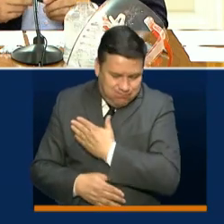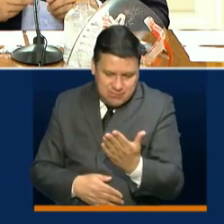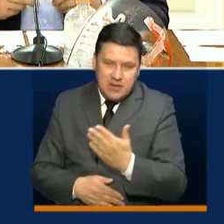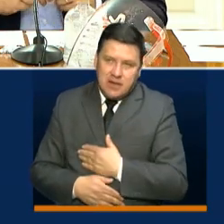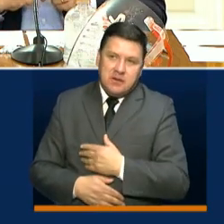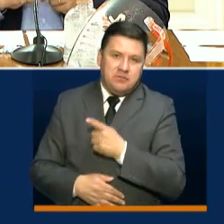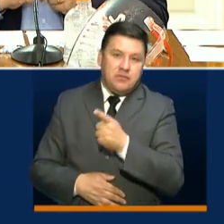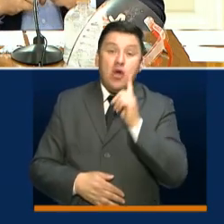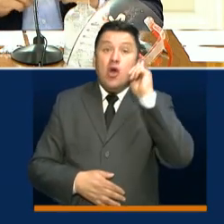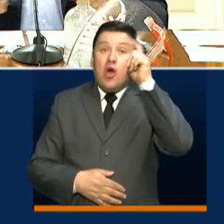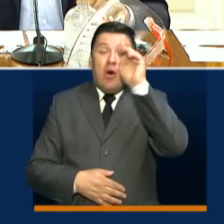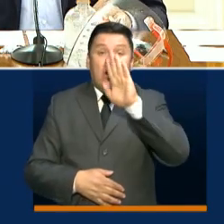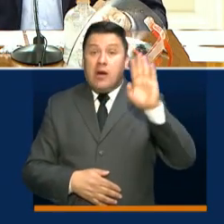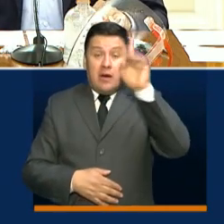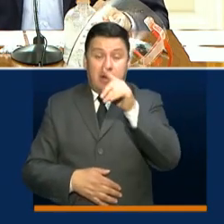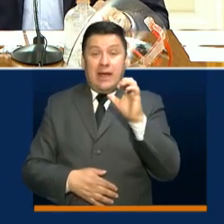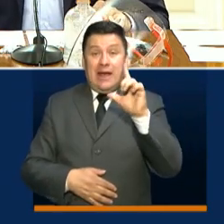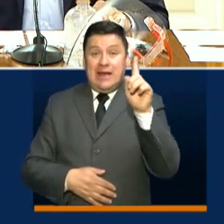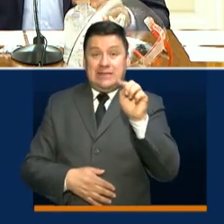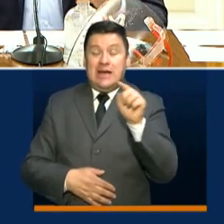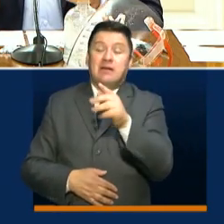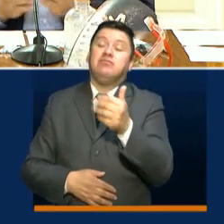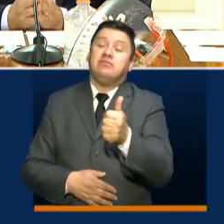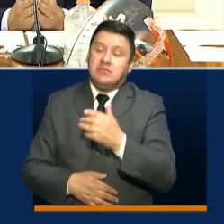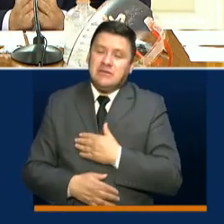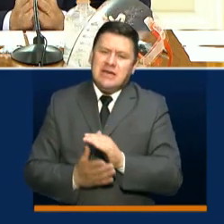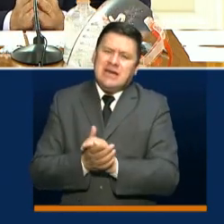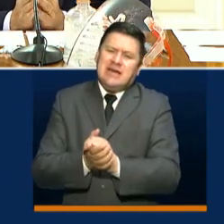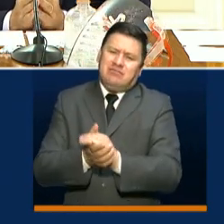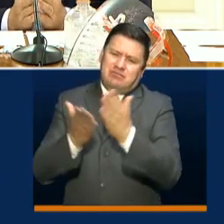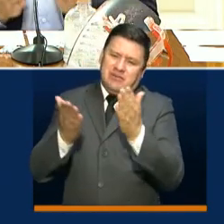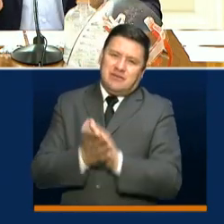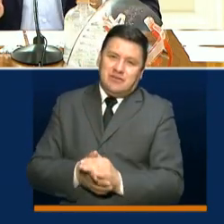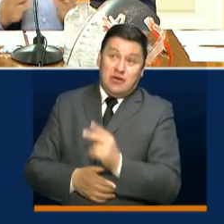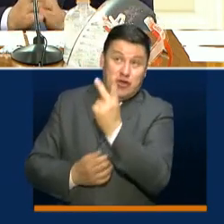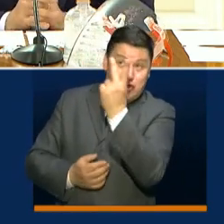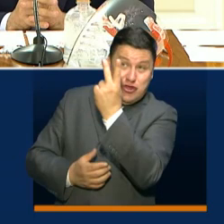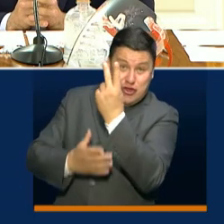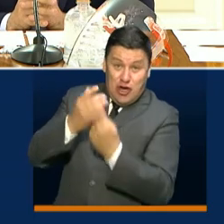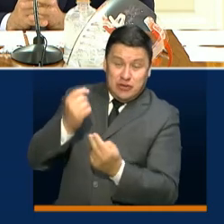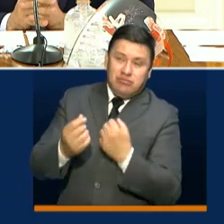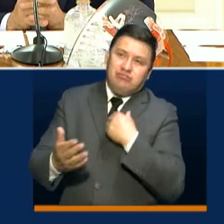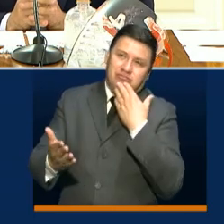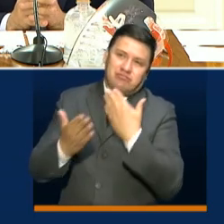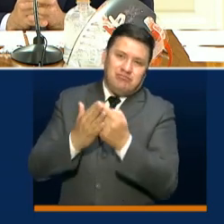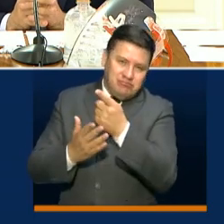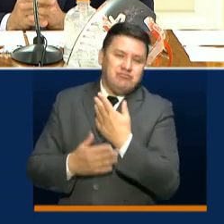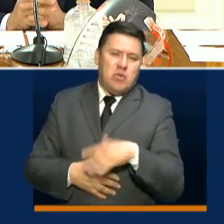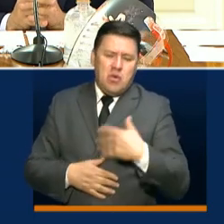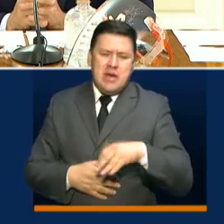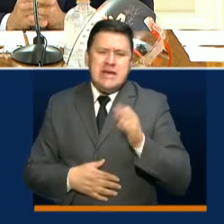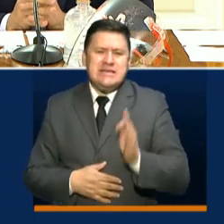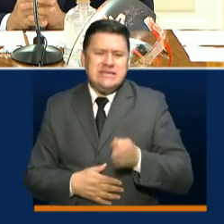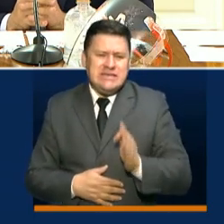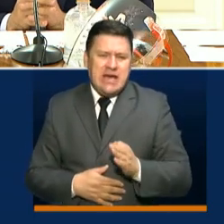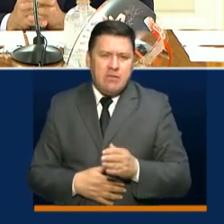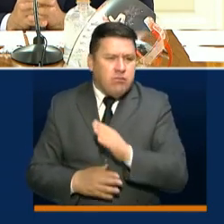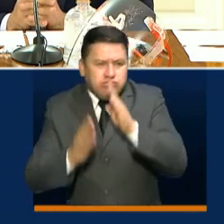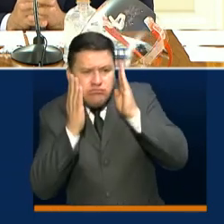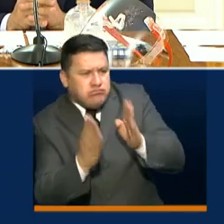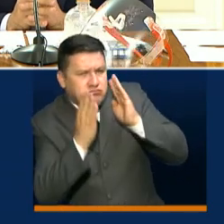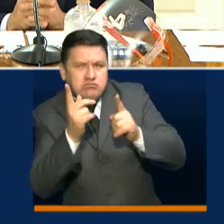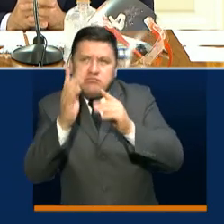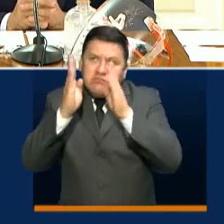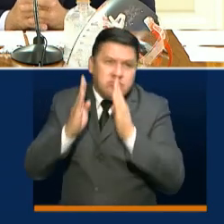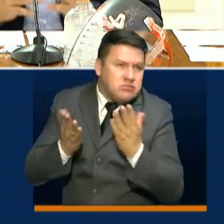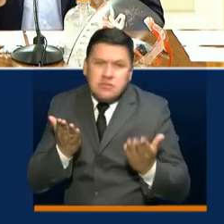Querida gobernadora Elsa Noguera, también un saludo especial y yo quiero decirle a los dos gracias porque ustedes han estado siempre muy atentos